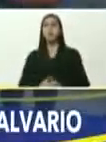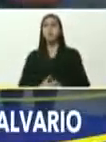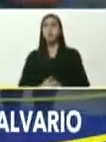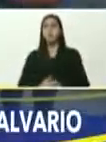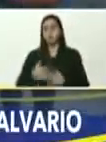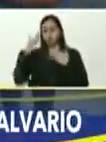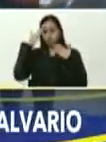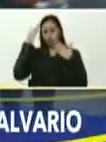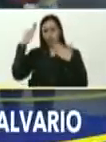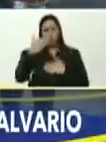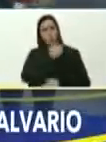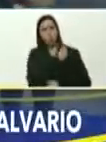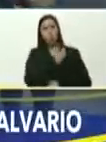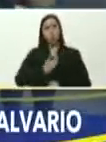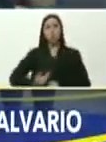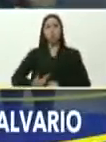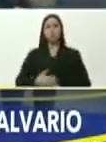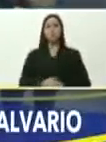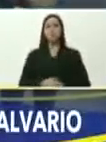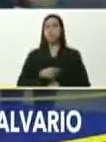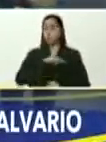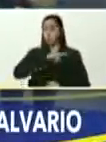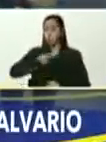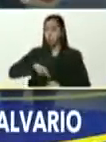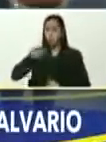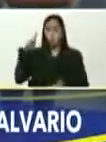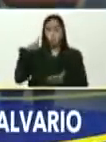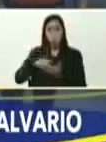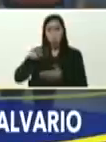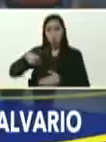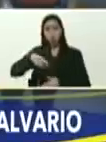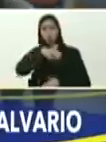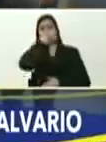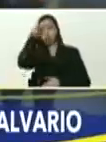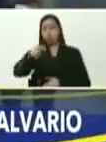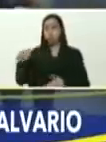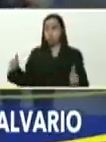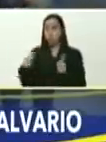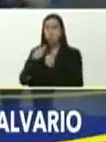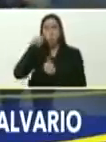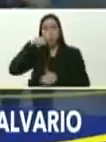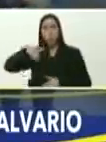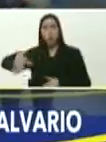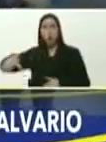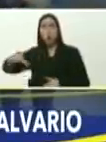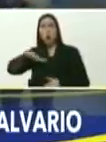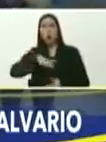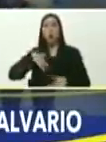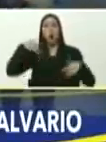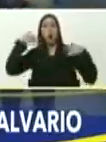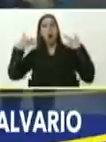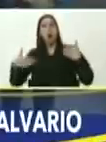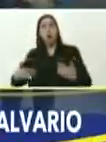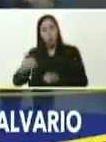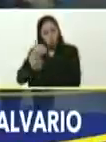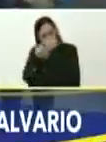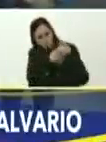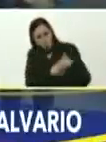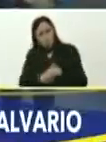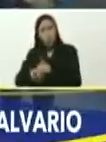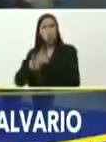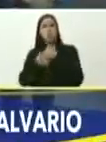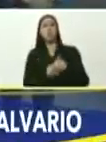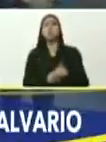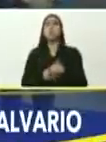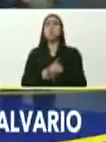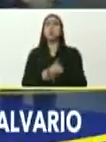saludos, comandante, aquí nos encontramos, el calvario, con el poder popular, lleno de agrediría, de amor, con el moral, de